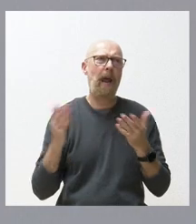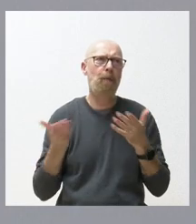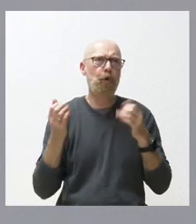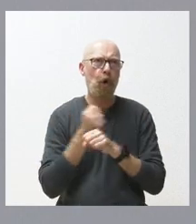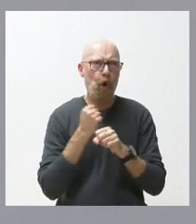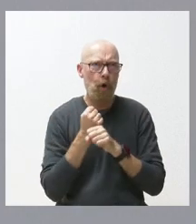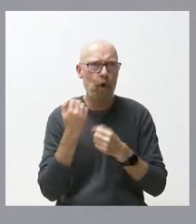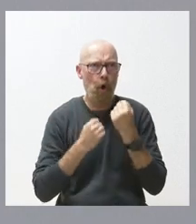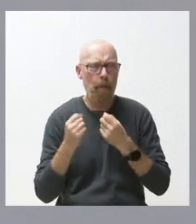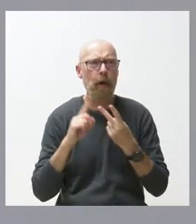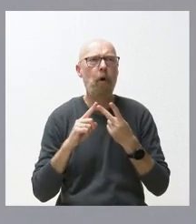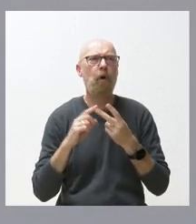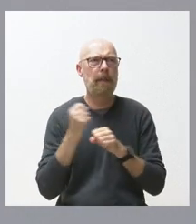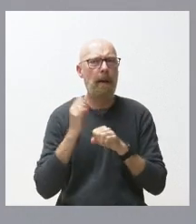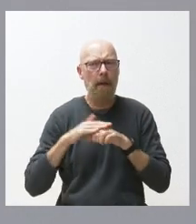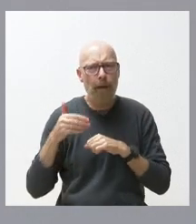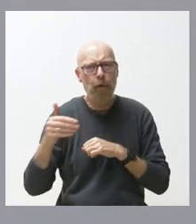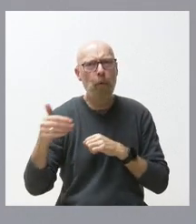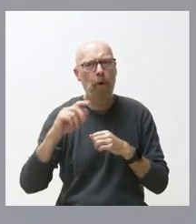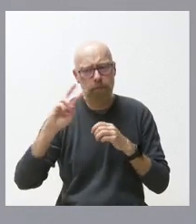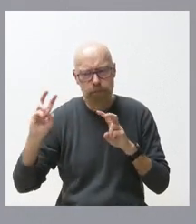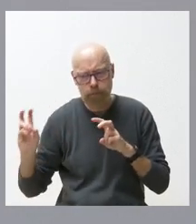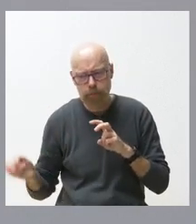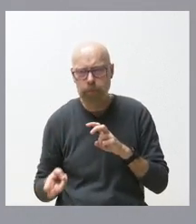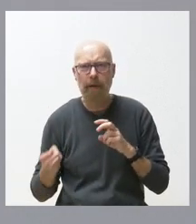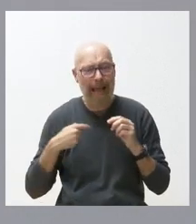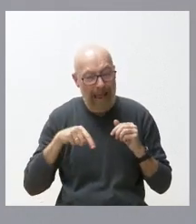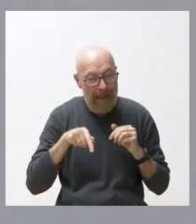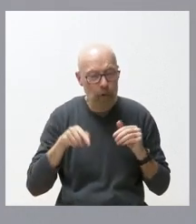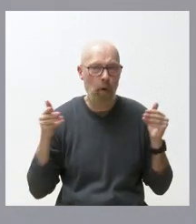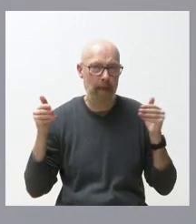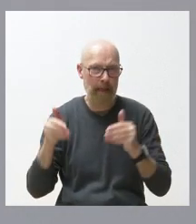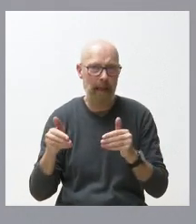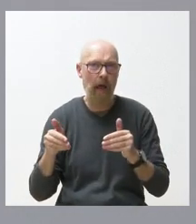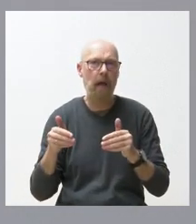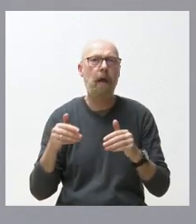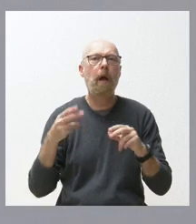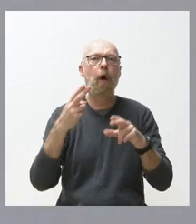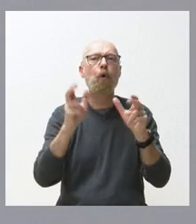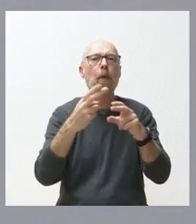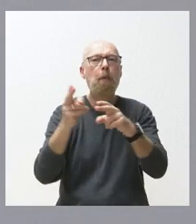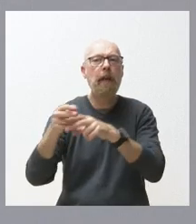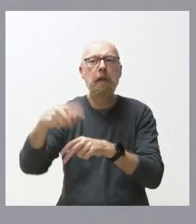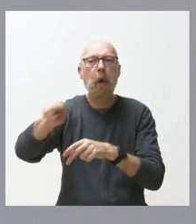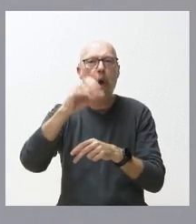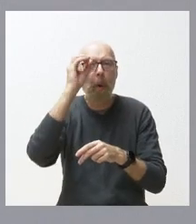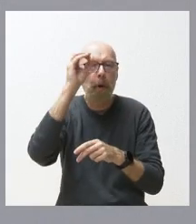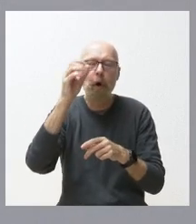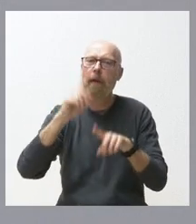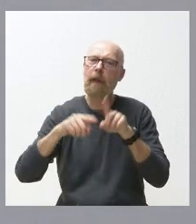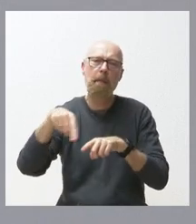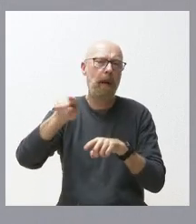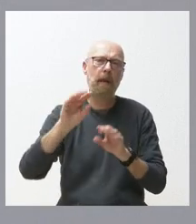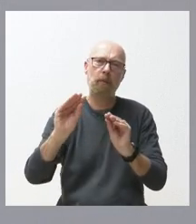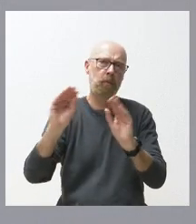el futuro de Castilla y León en esto nos estamos centrando yo valorar a los partidos políticos casi prefiero que lo hagan los medios de comunicación